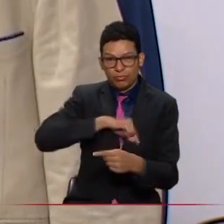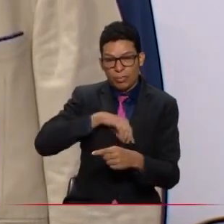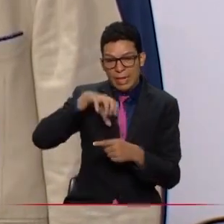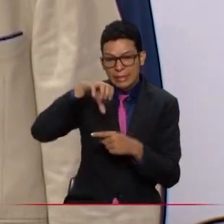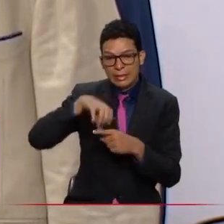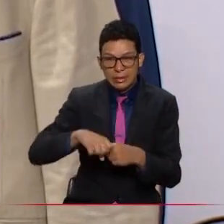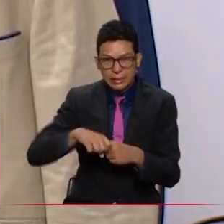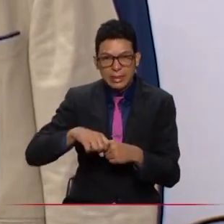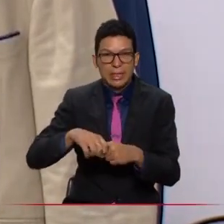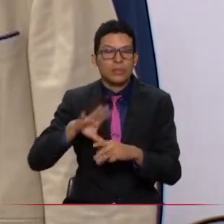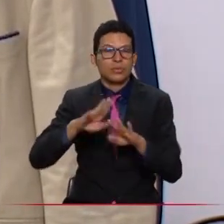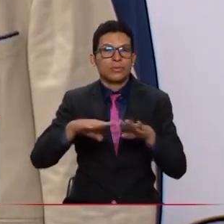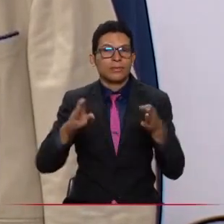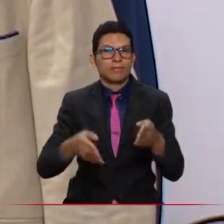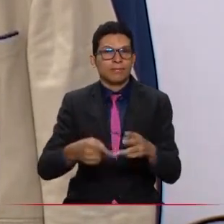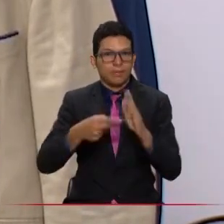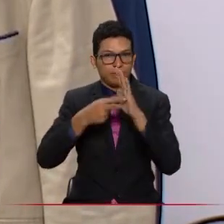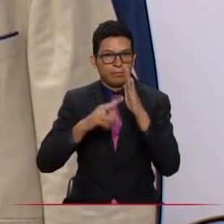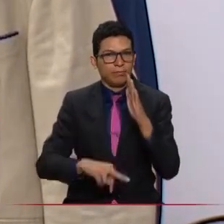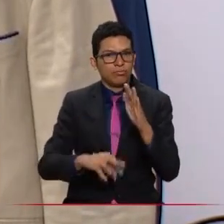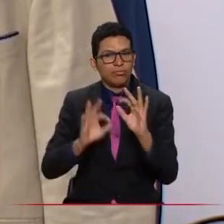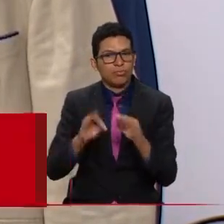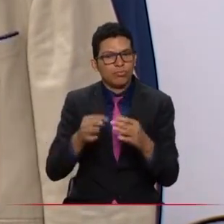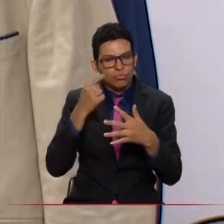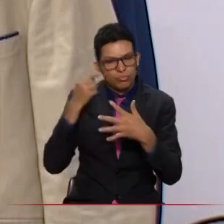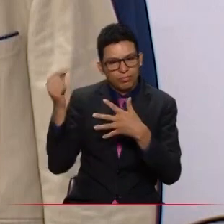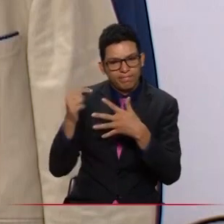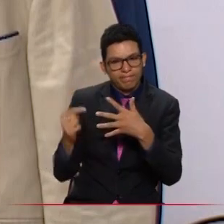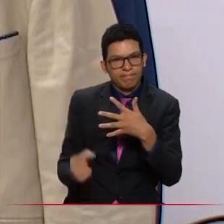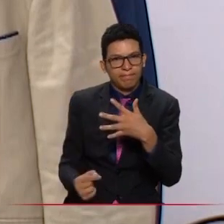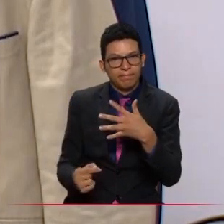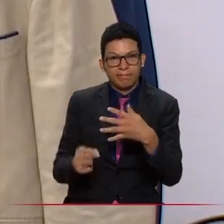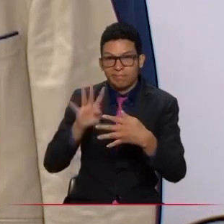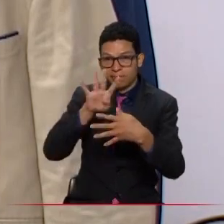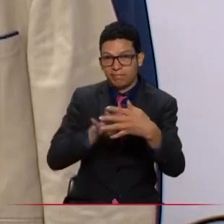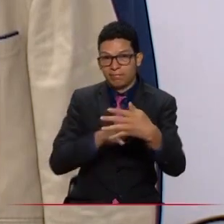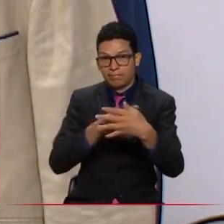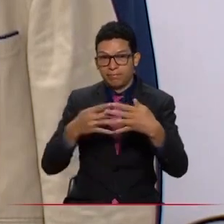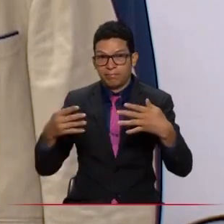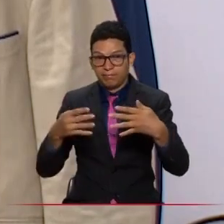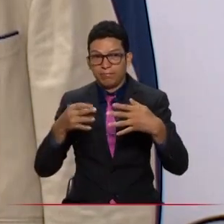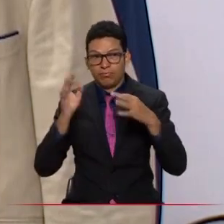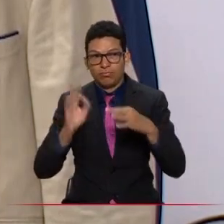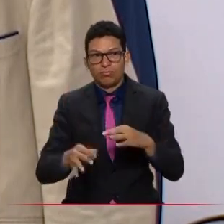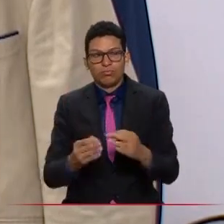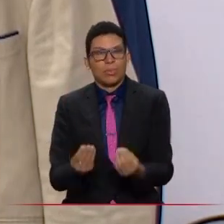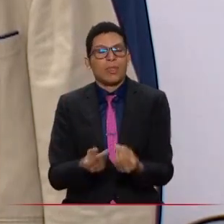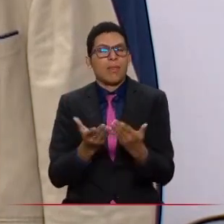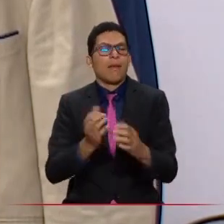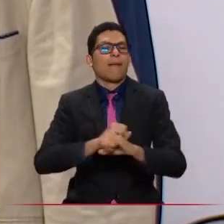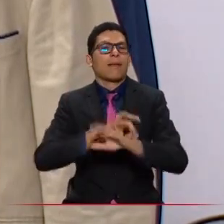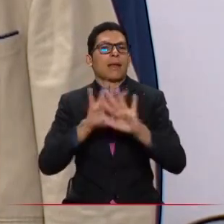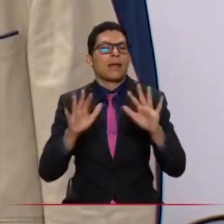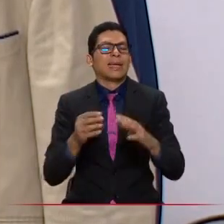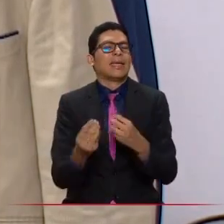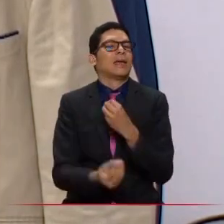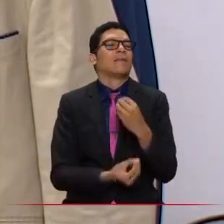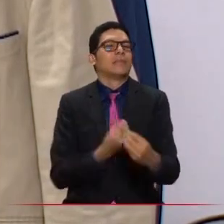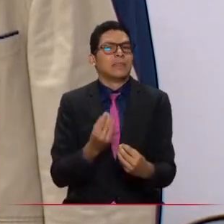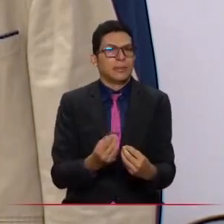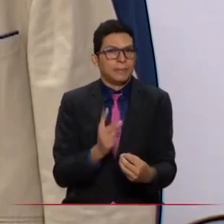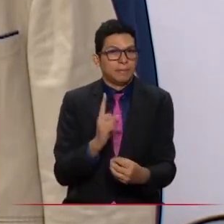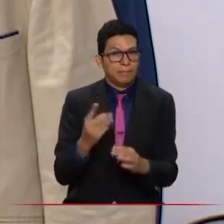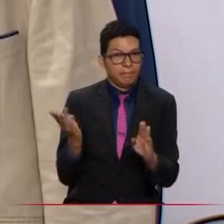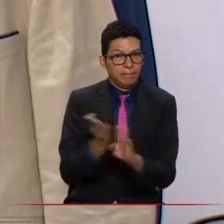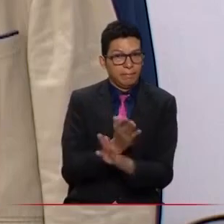técnica para precisar detalles y sobre todo un cronograma que delimite o que ponga en claro qué se va a hacer frente